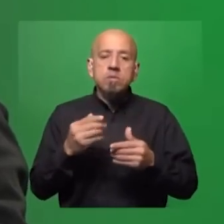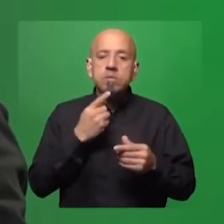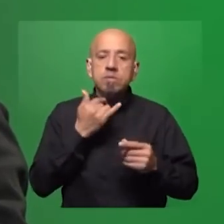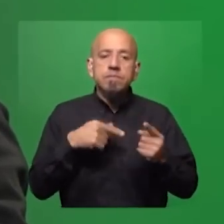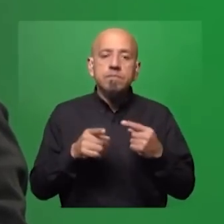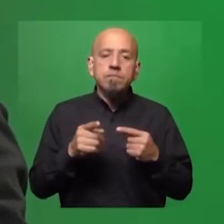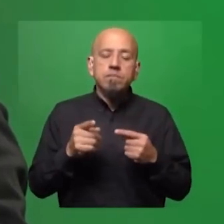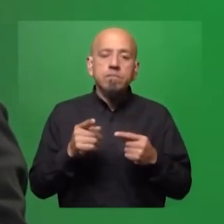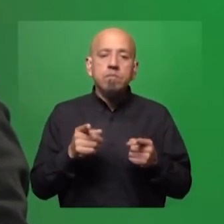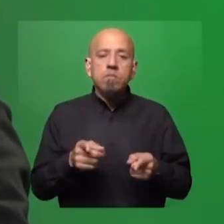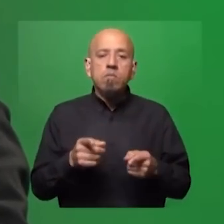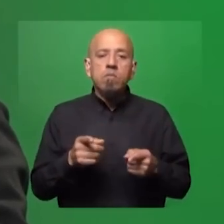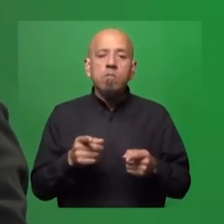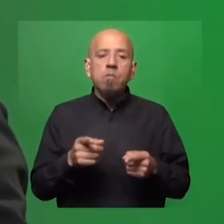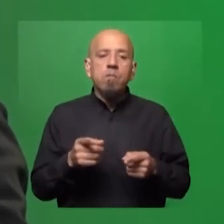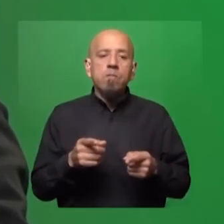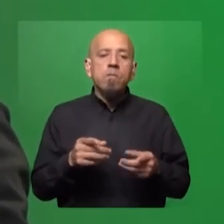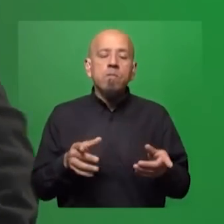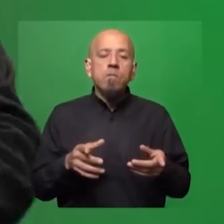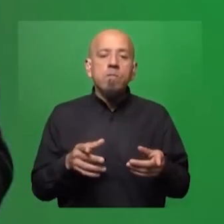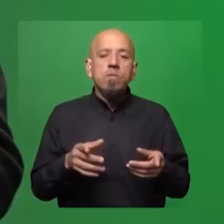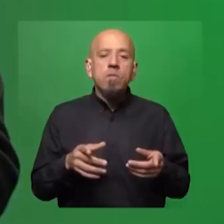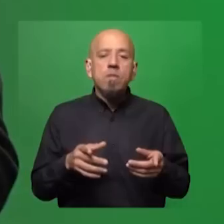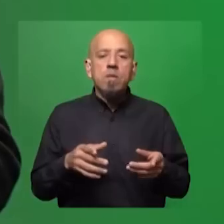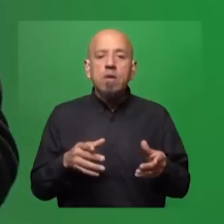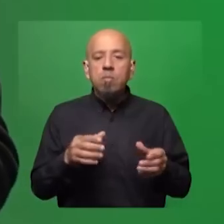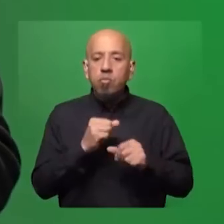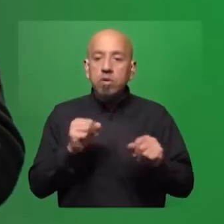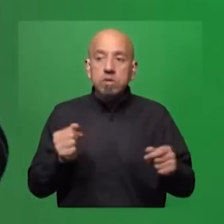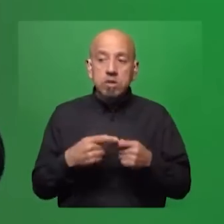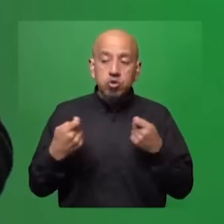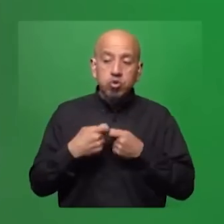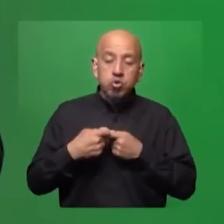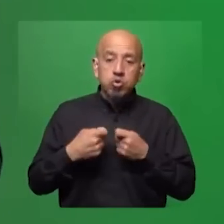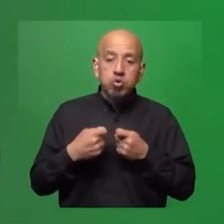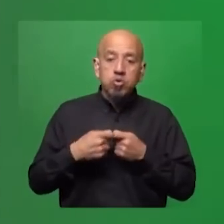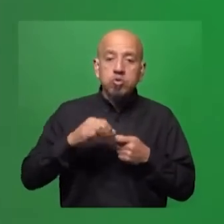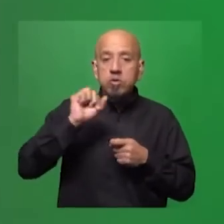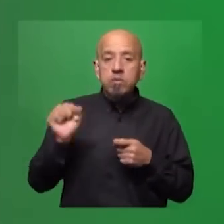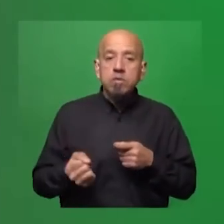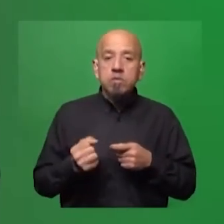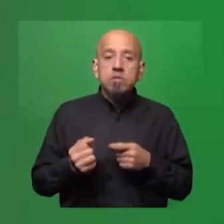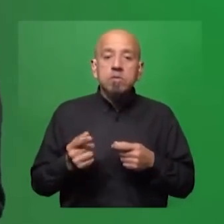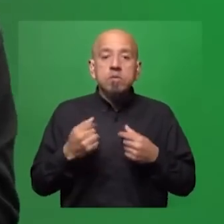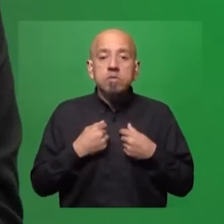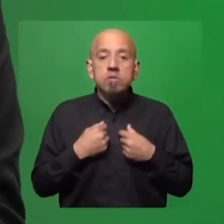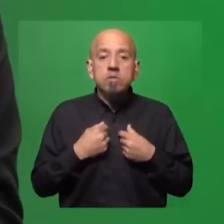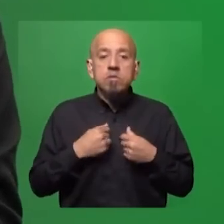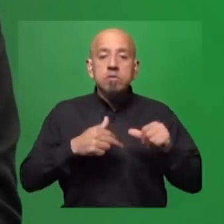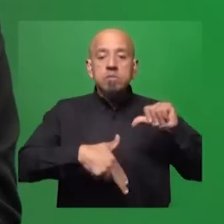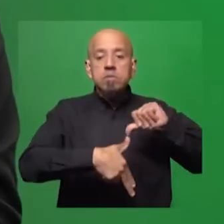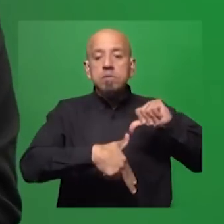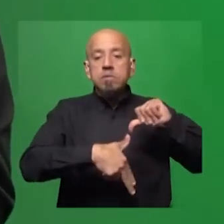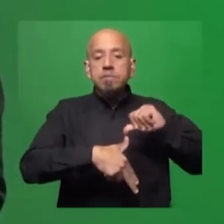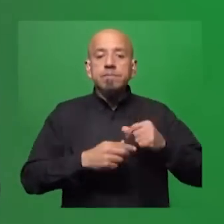ejemplo de alguien, de un continente que además puede ser cómplice, par, socio, no sé, llamarle como quieras, de lo que América Latina